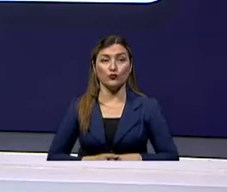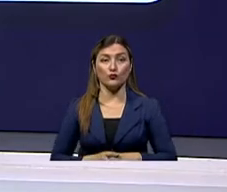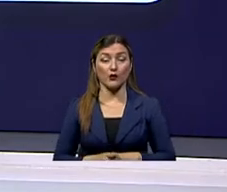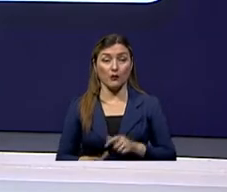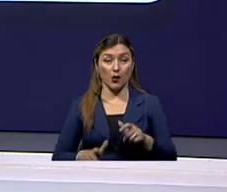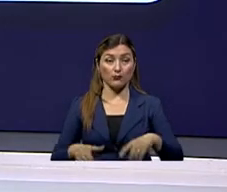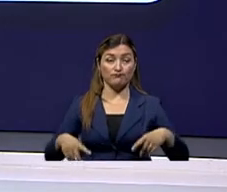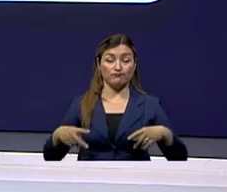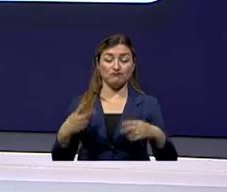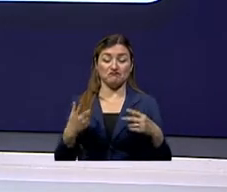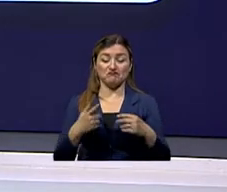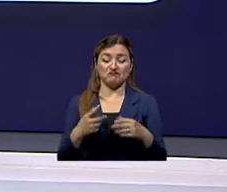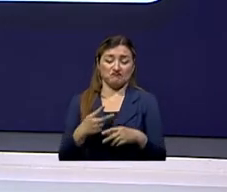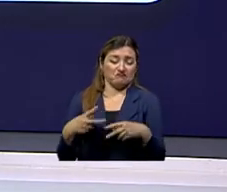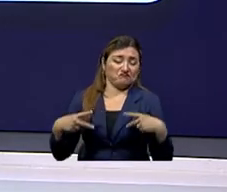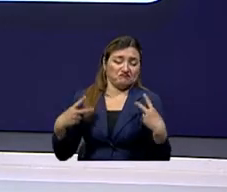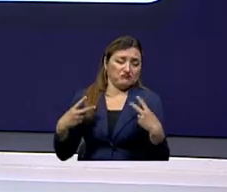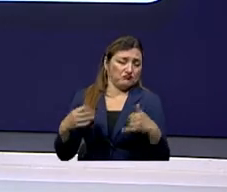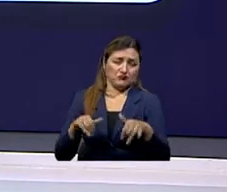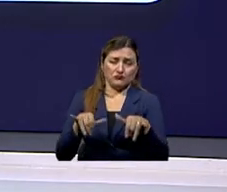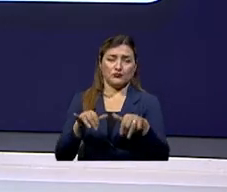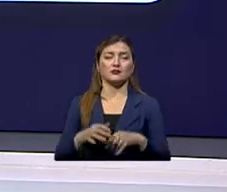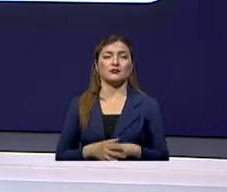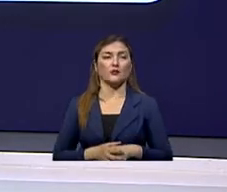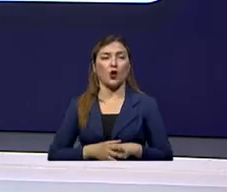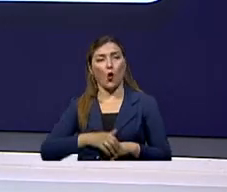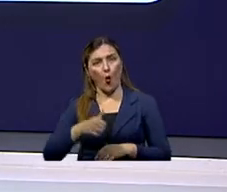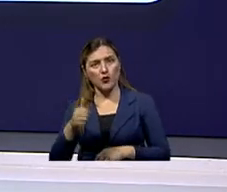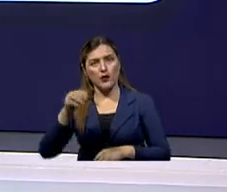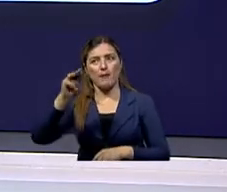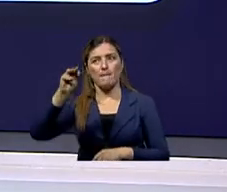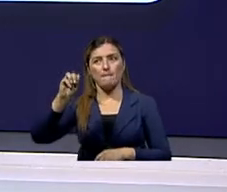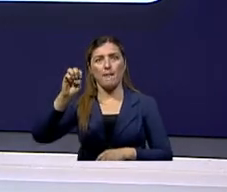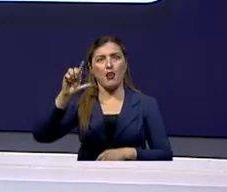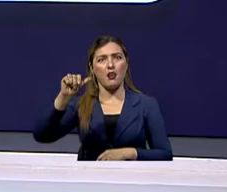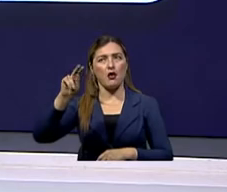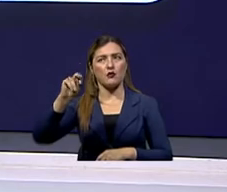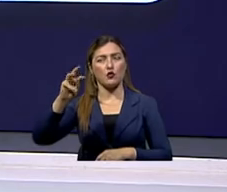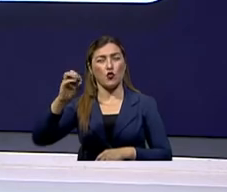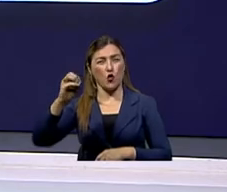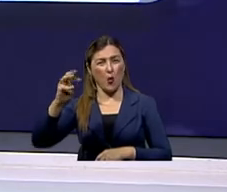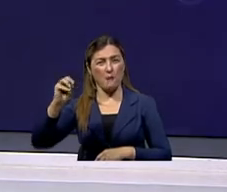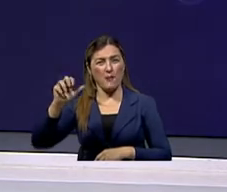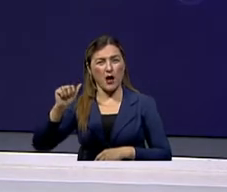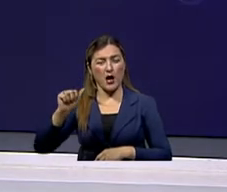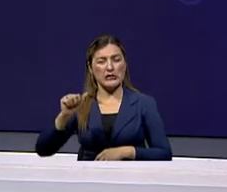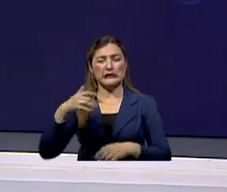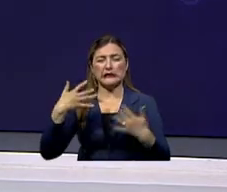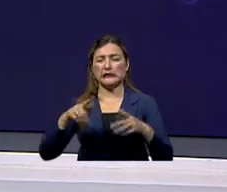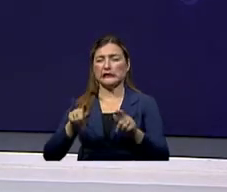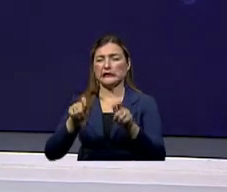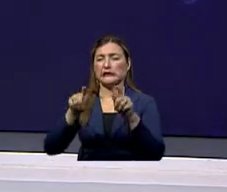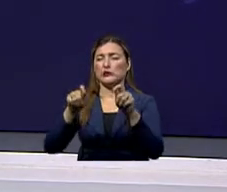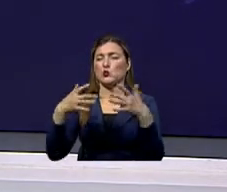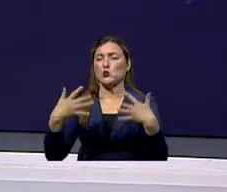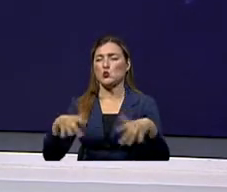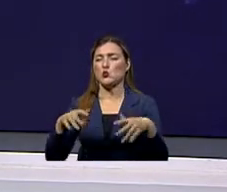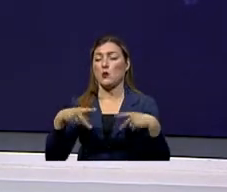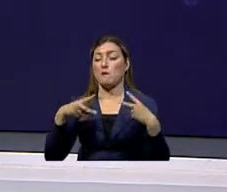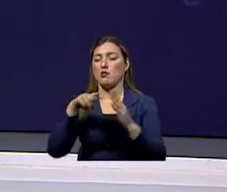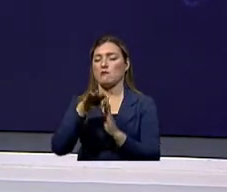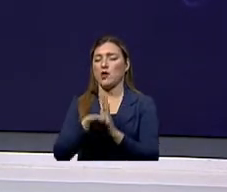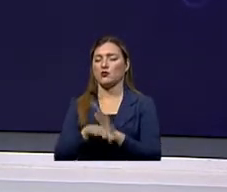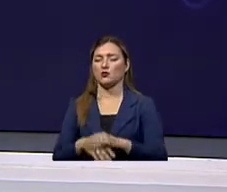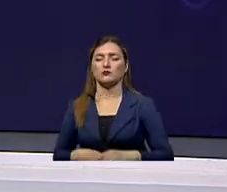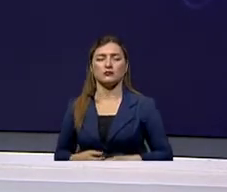supervivencia no se afecte. Sin embargo, el melanoma maligno sí puede tener una disminución en el pronóstico dentro de la